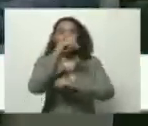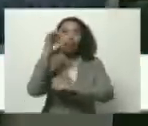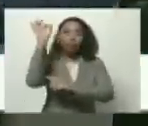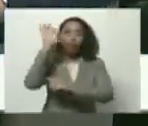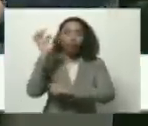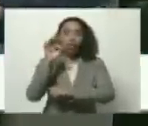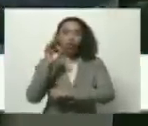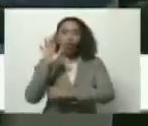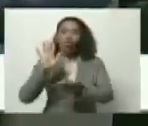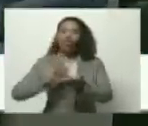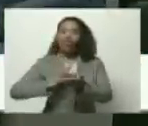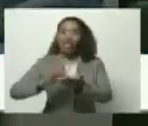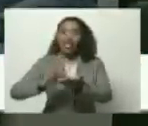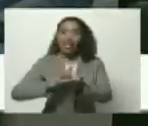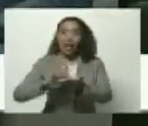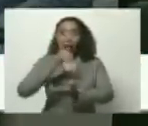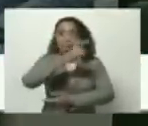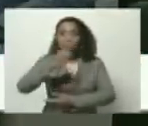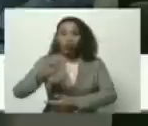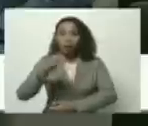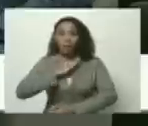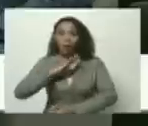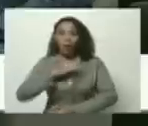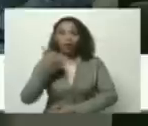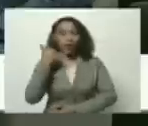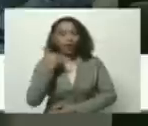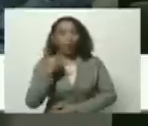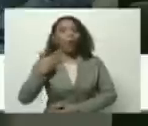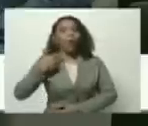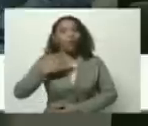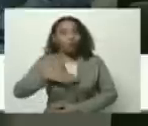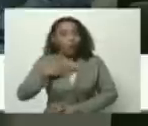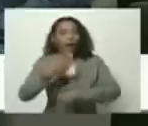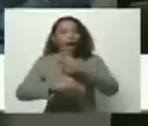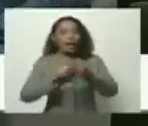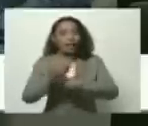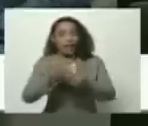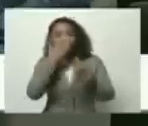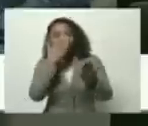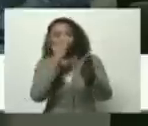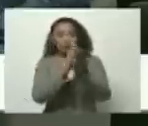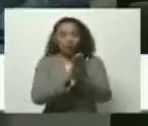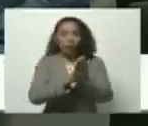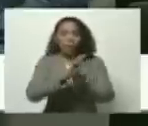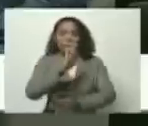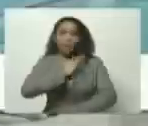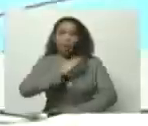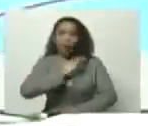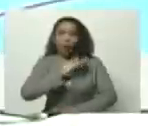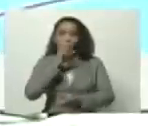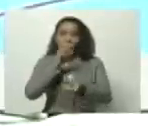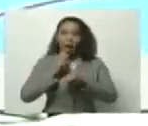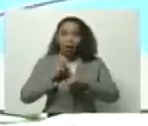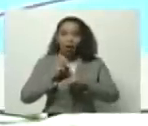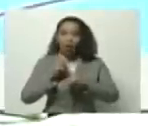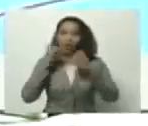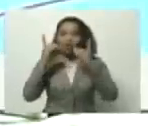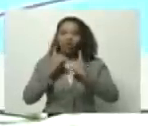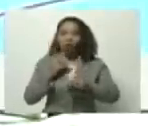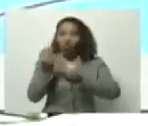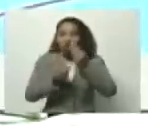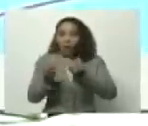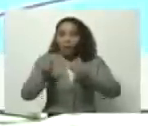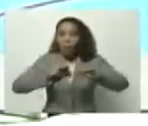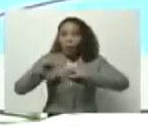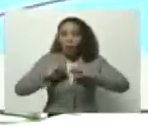que la persona desde su teléfono pueda tener actividad bancaria. Ustedes saben bien que Venezuela